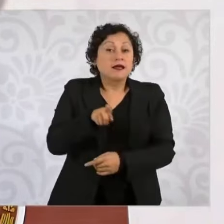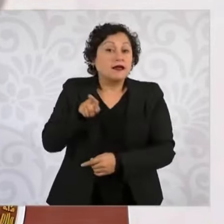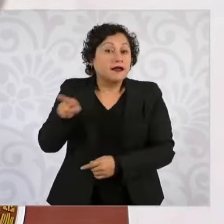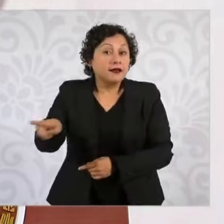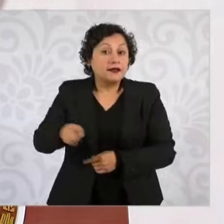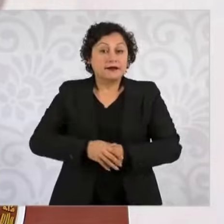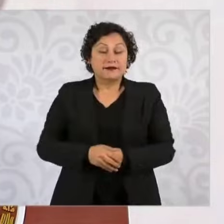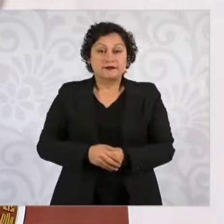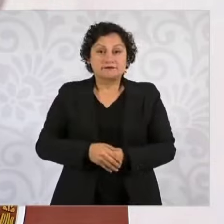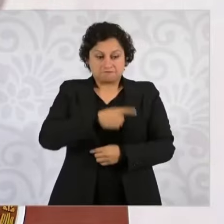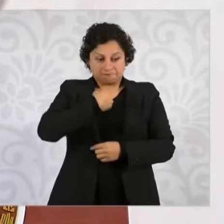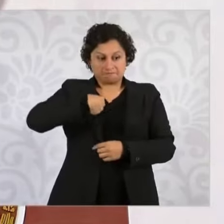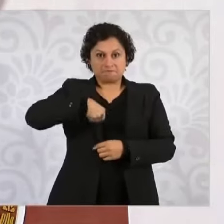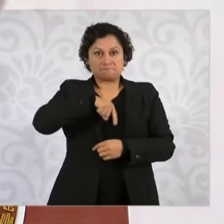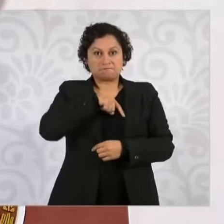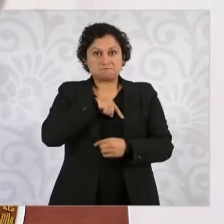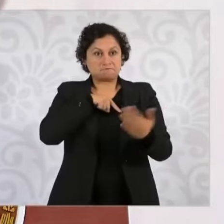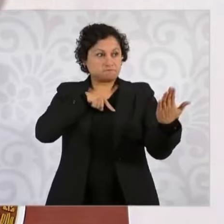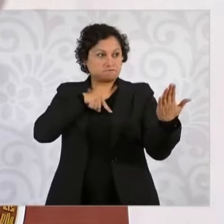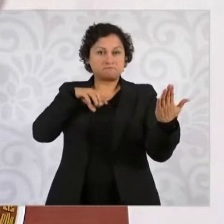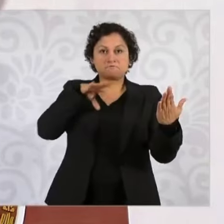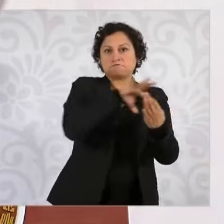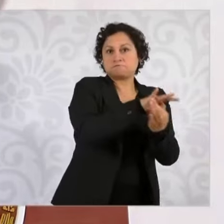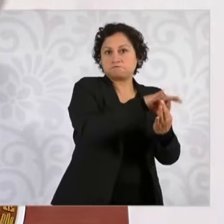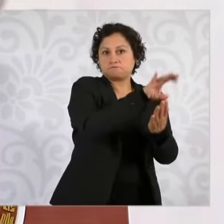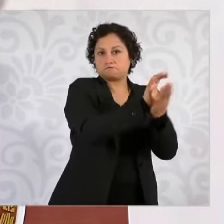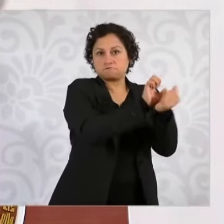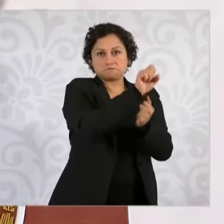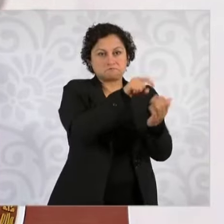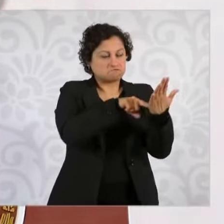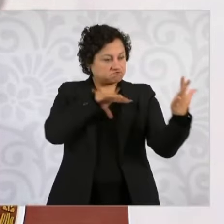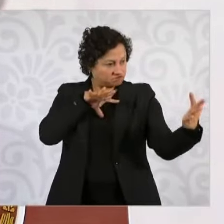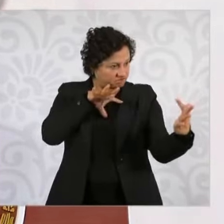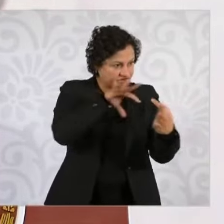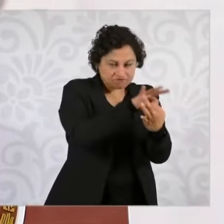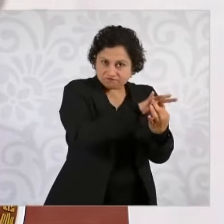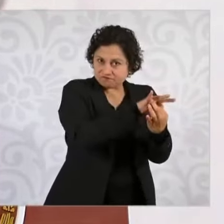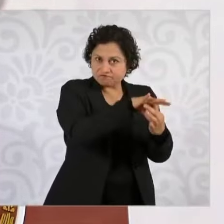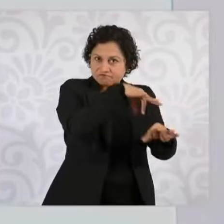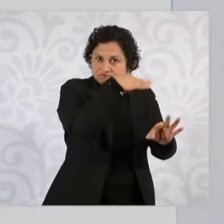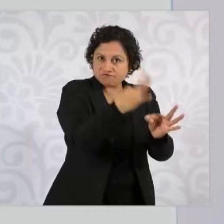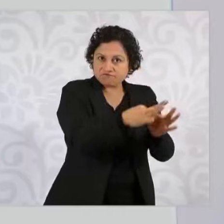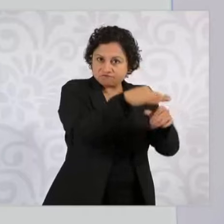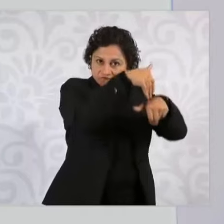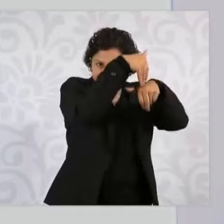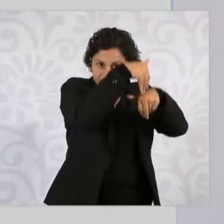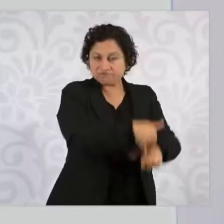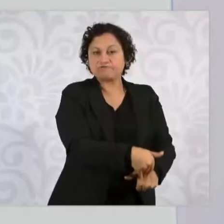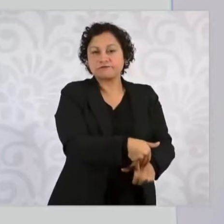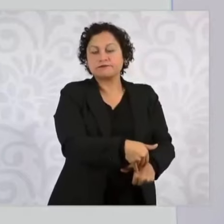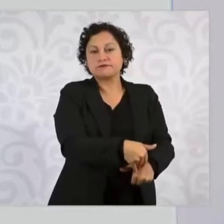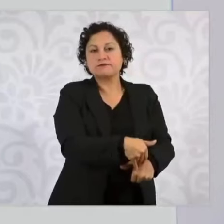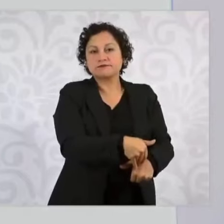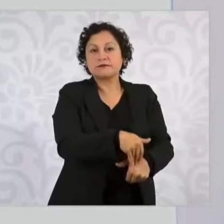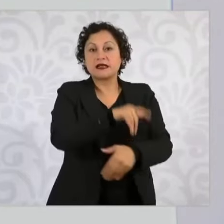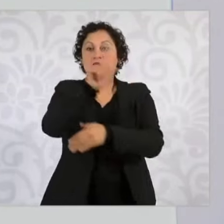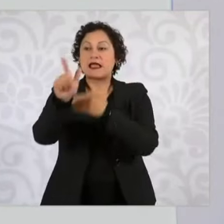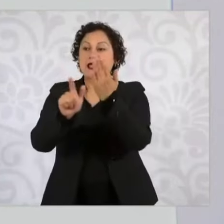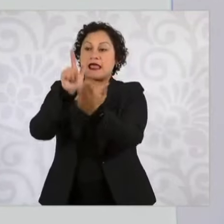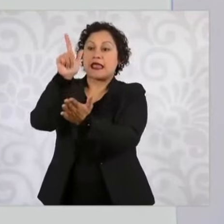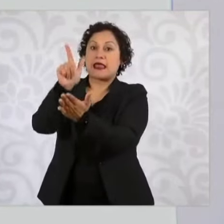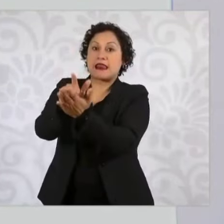Nosotros estamos siguiendo la Constitución. Y la reforma constitucional tal cual fue